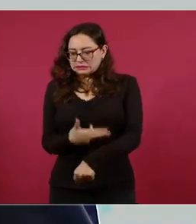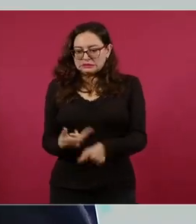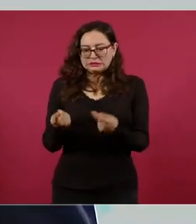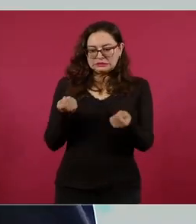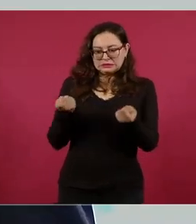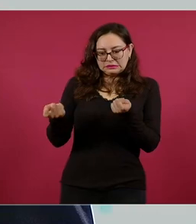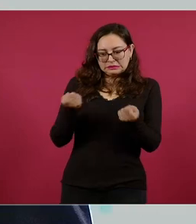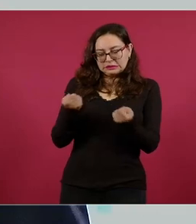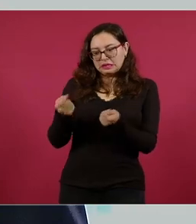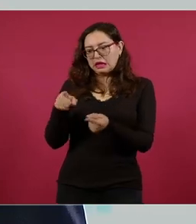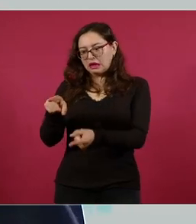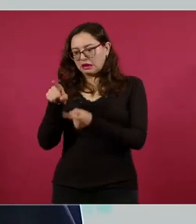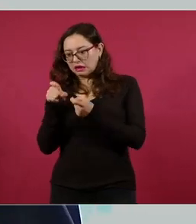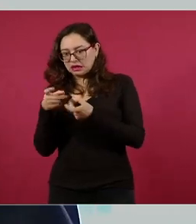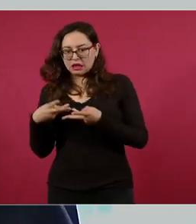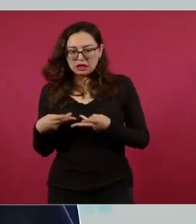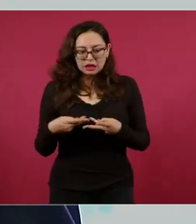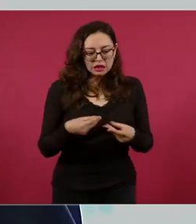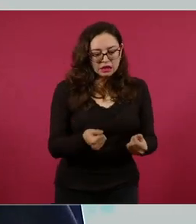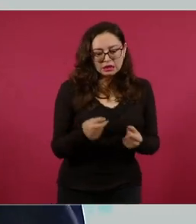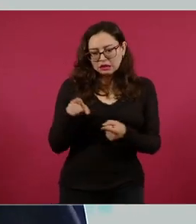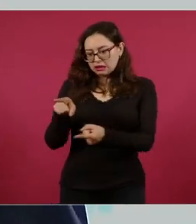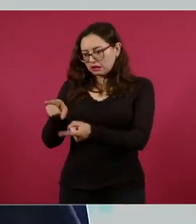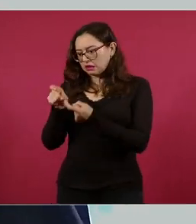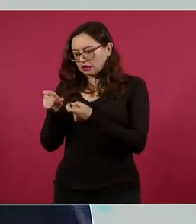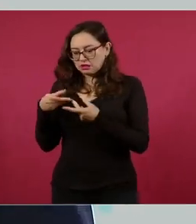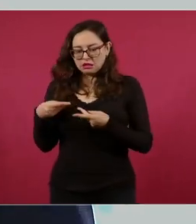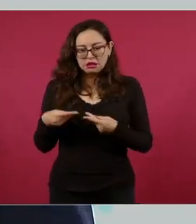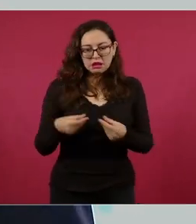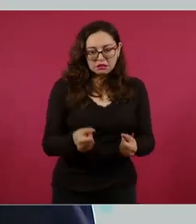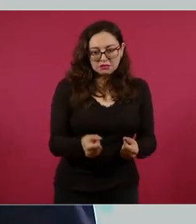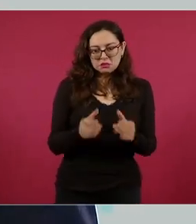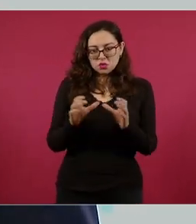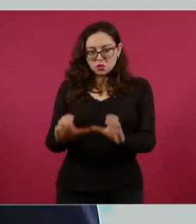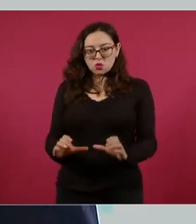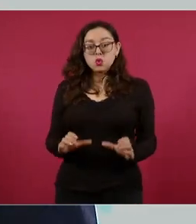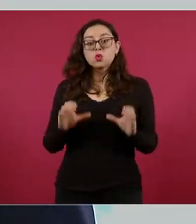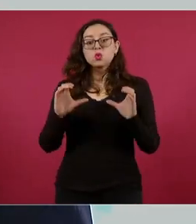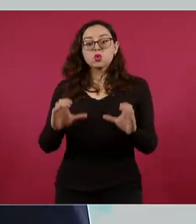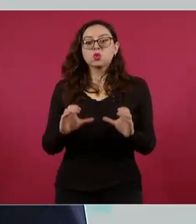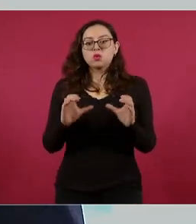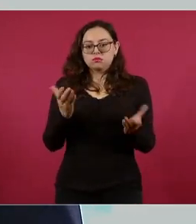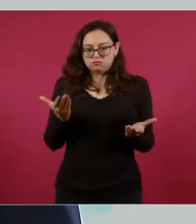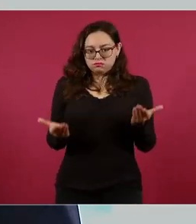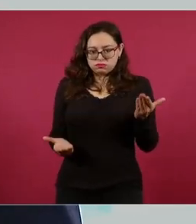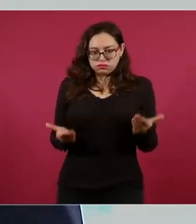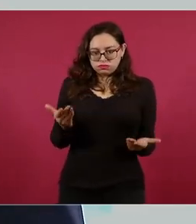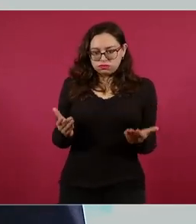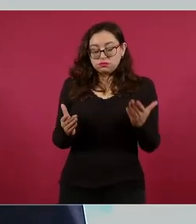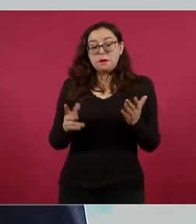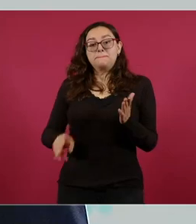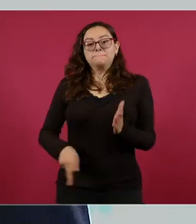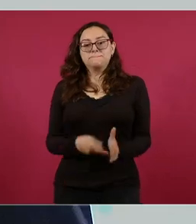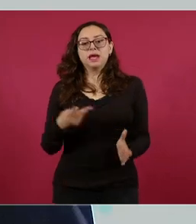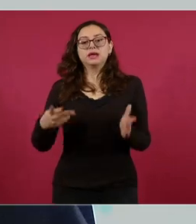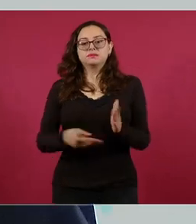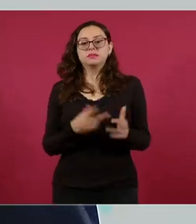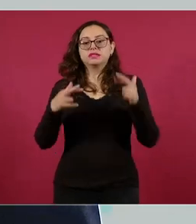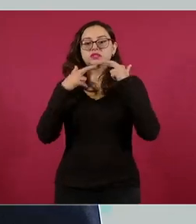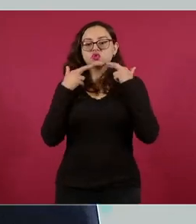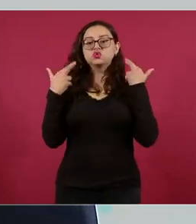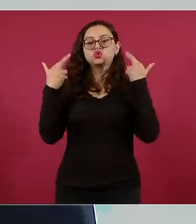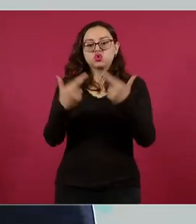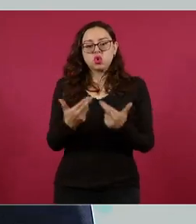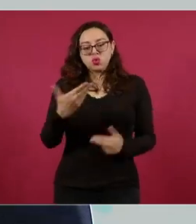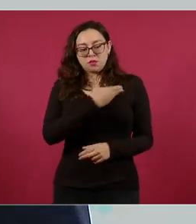ingreso-gasto y con mucha frecuencia estamos teniendo reuniones con el presidente para